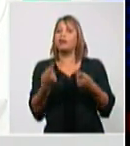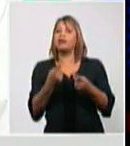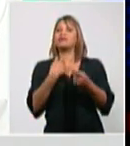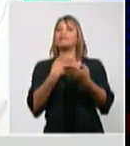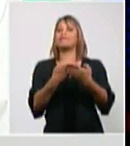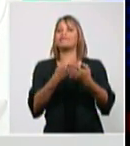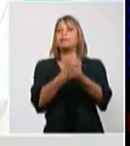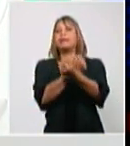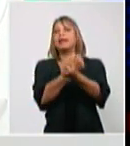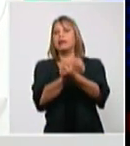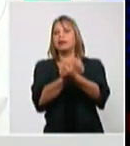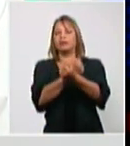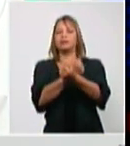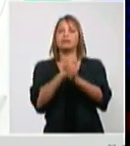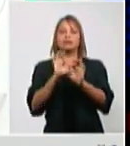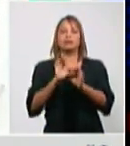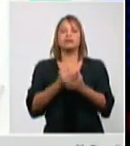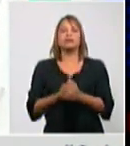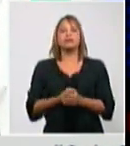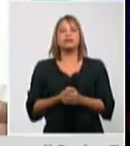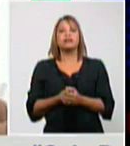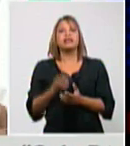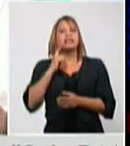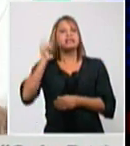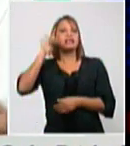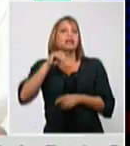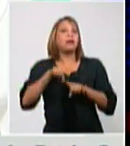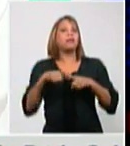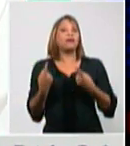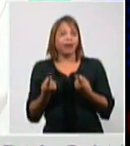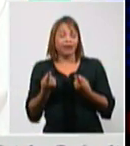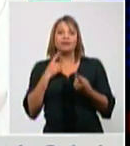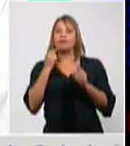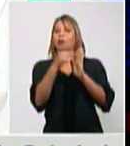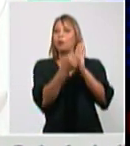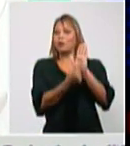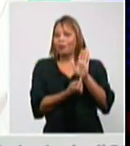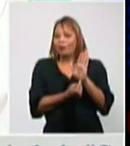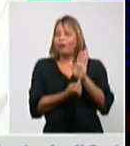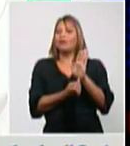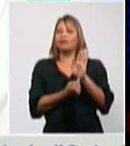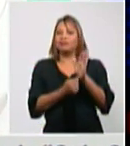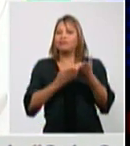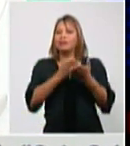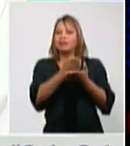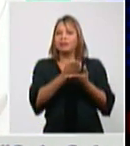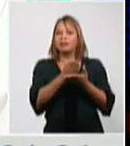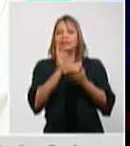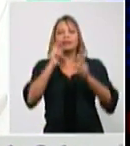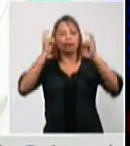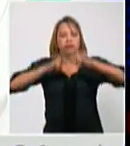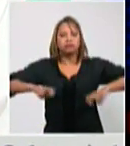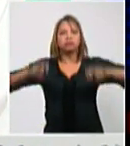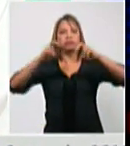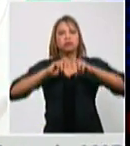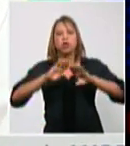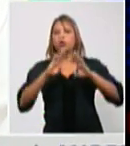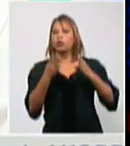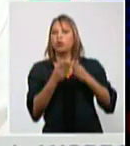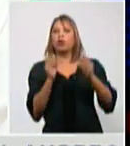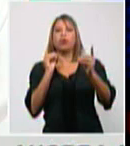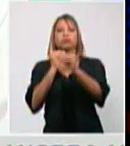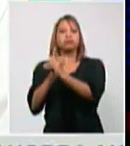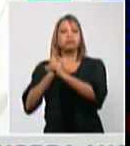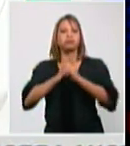se detectan por los protocolos que están establecidos porque se estudian todos los contactos, se estudian todas las